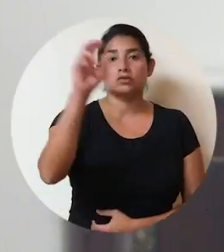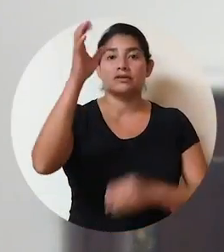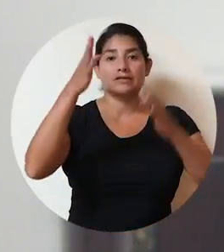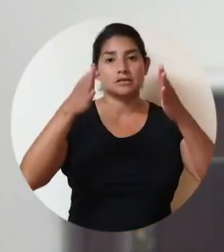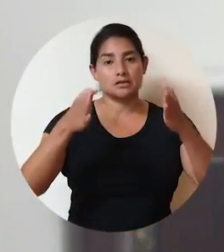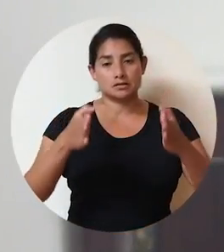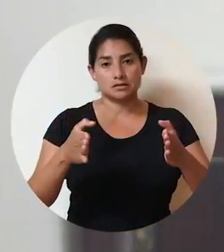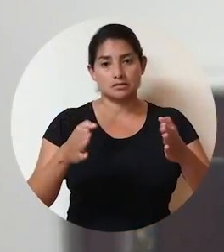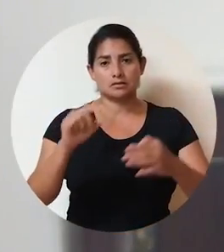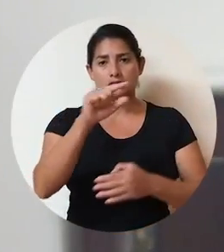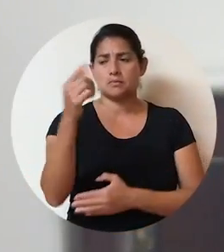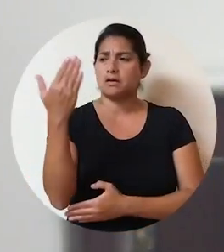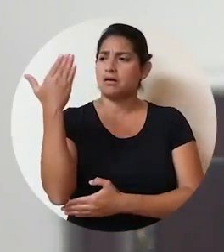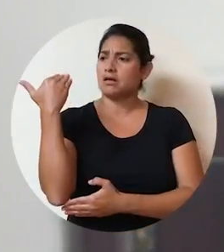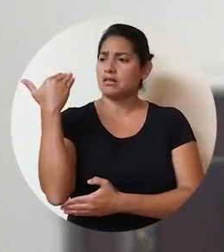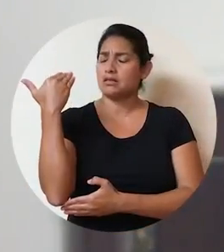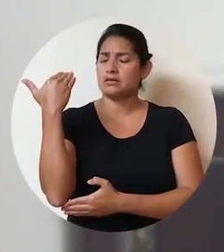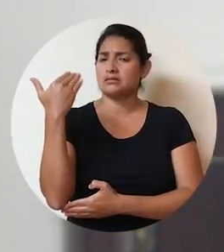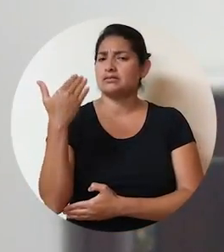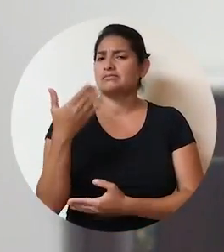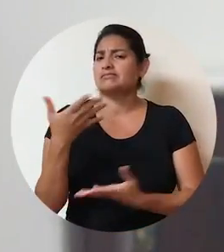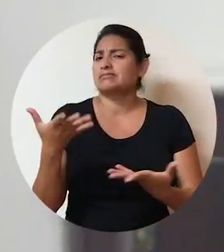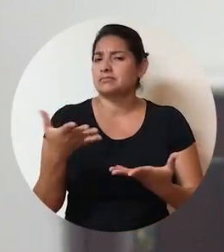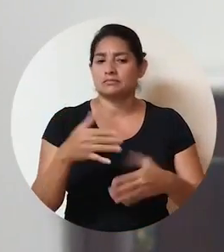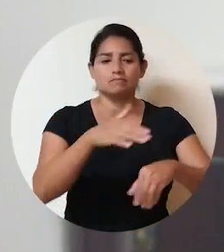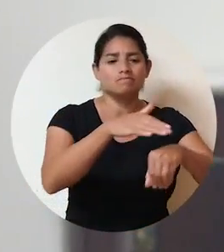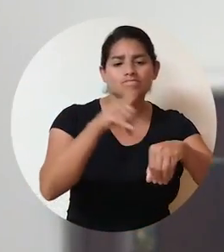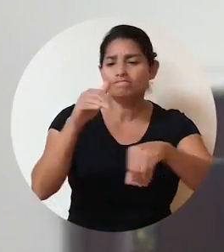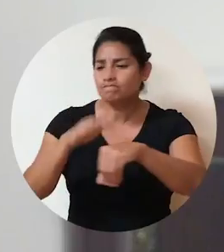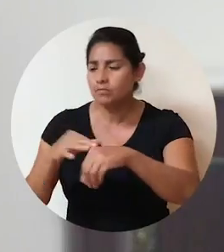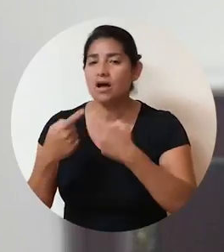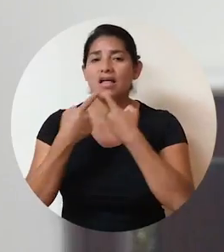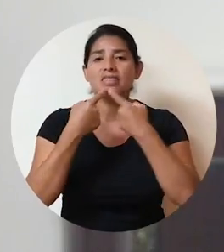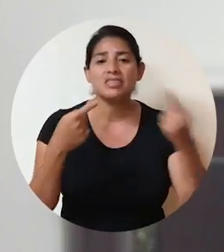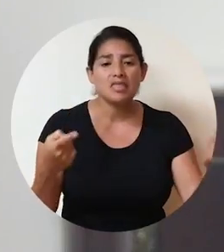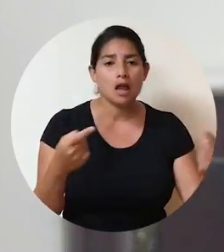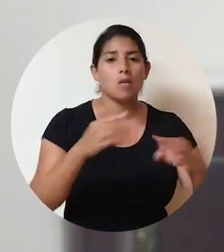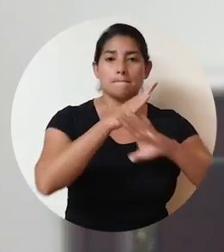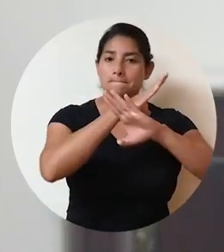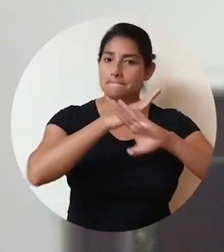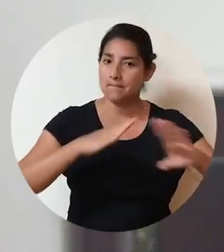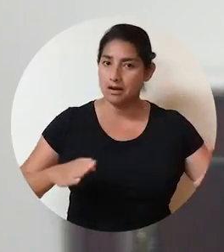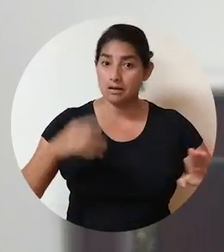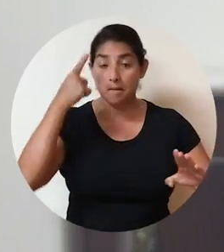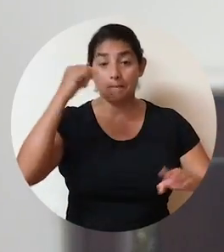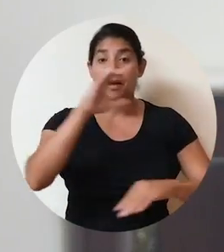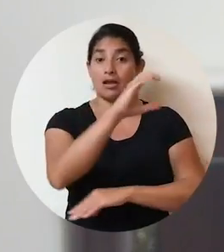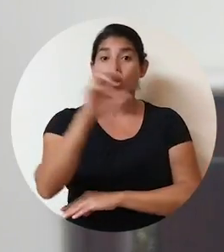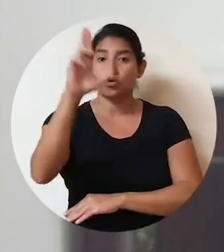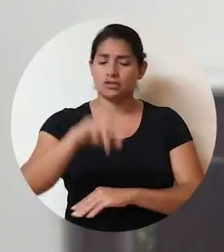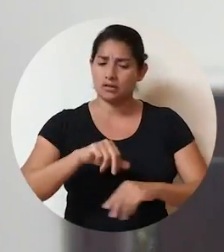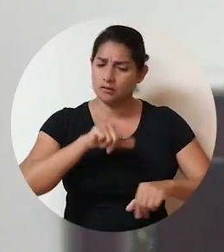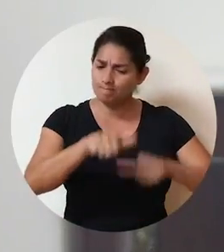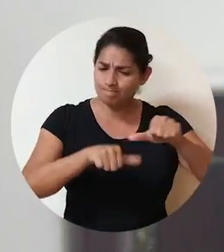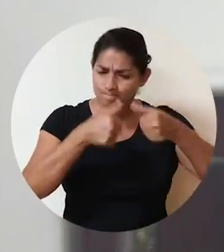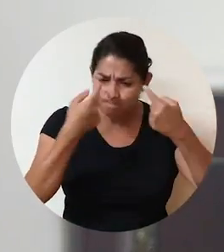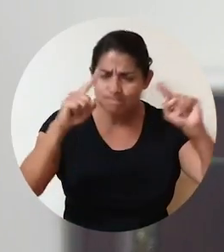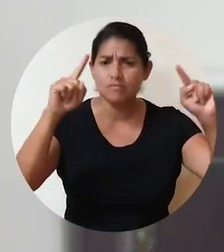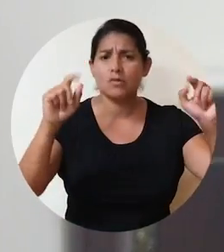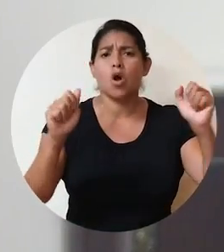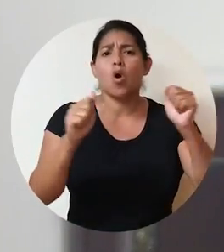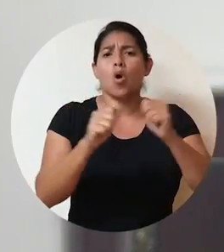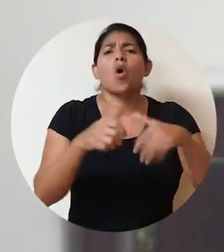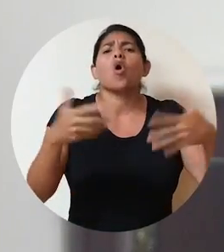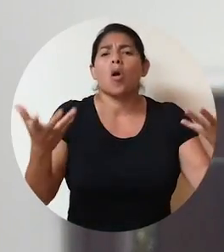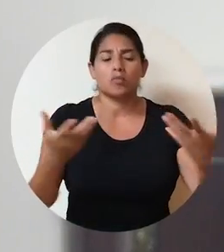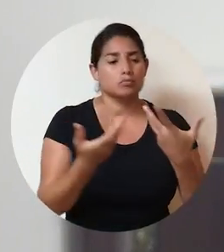Costarricenses, hace una semana hice un llamado al diálogo y a la paz para que Costa Rica salga adelante